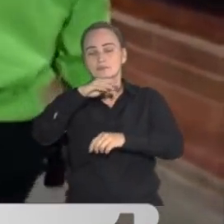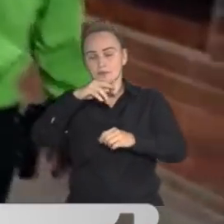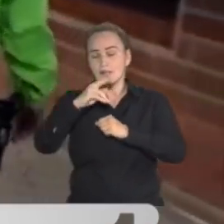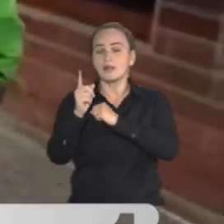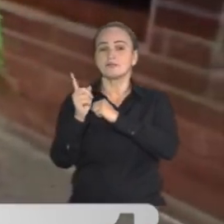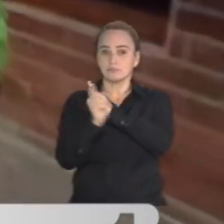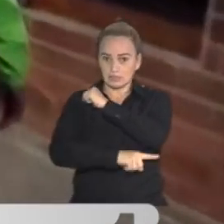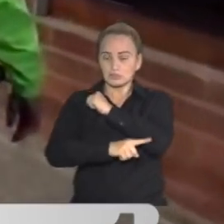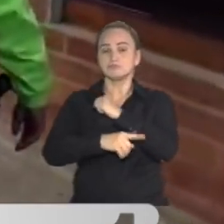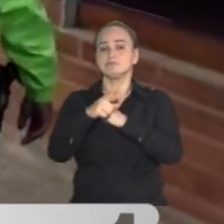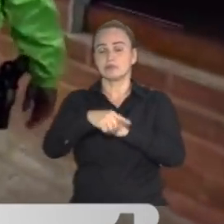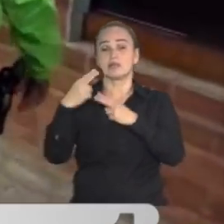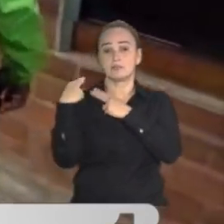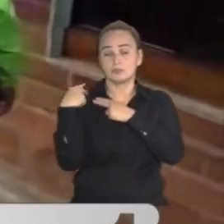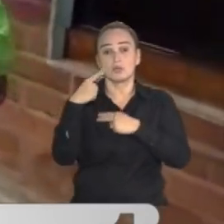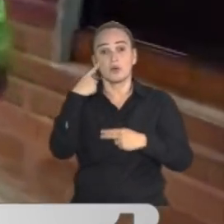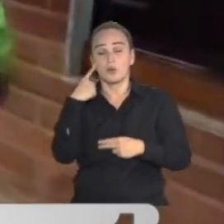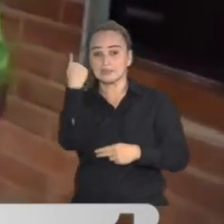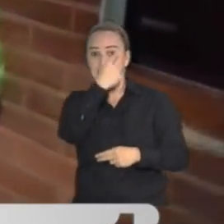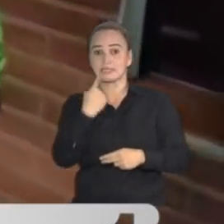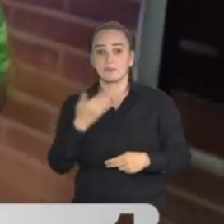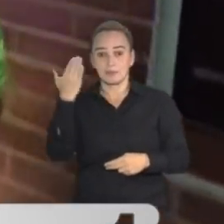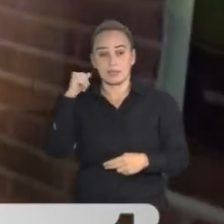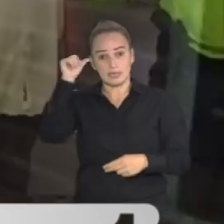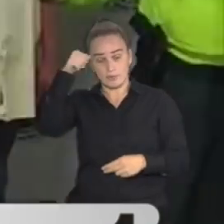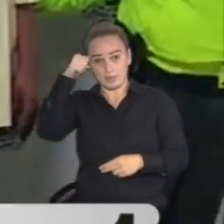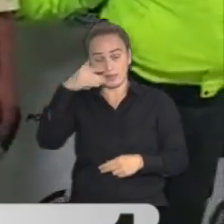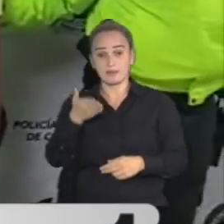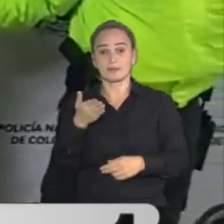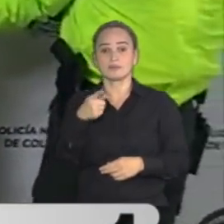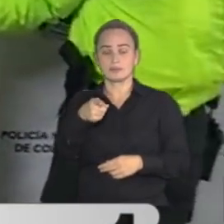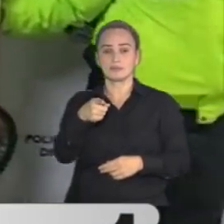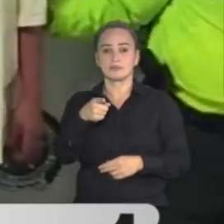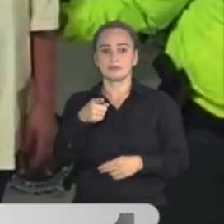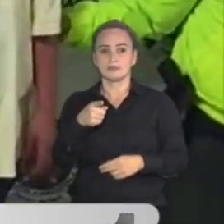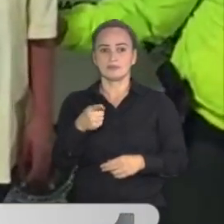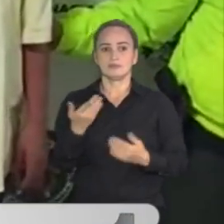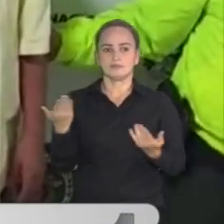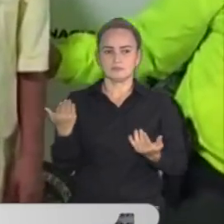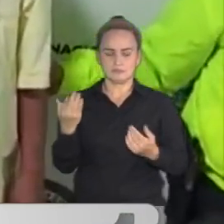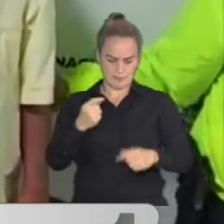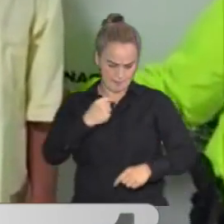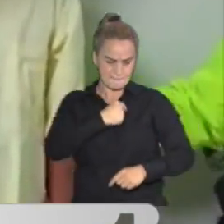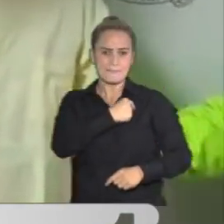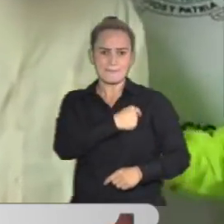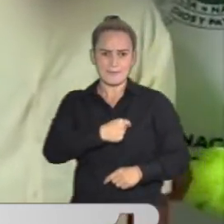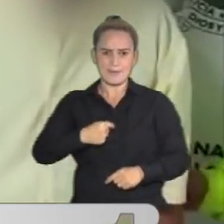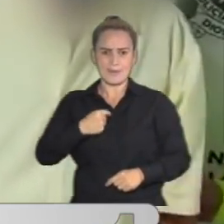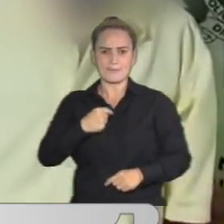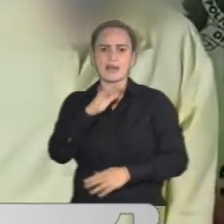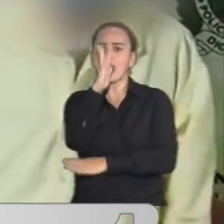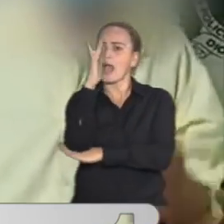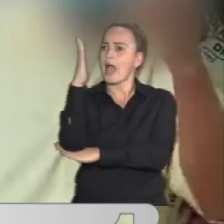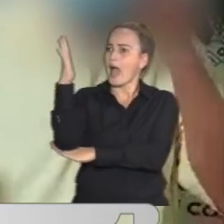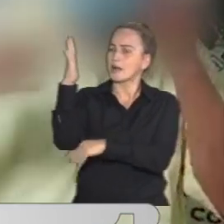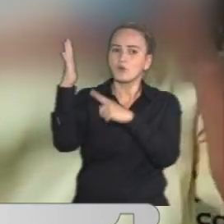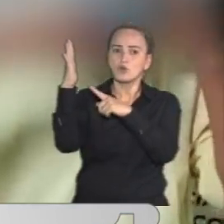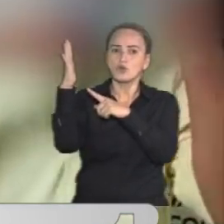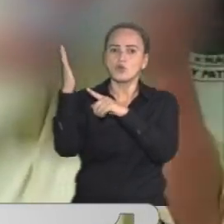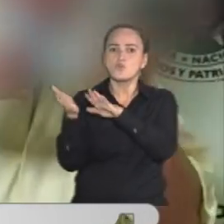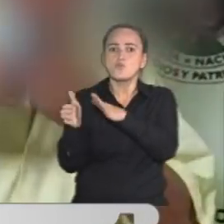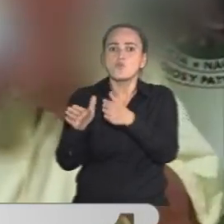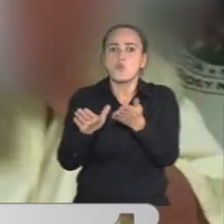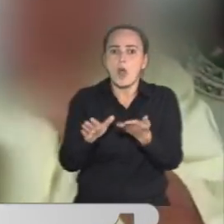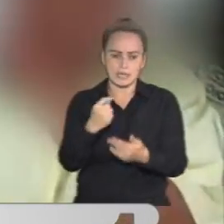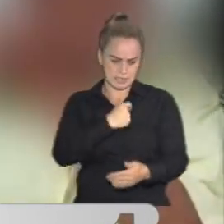septiembre de este año. Lo particular de Alias Guasón es que tenía en su torso tatuado un árbol llamado el Árbol de la Muerte